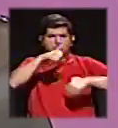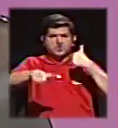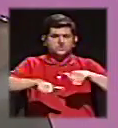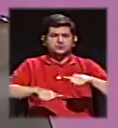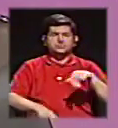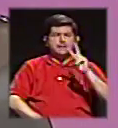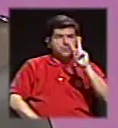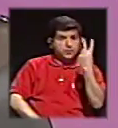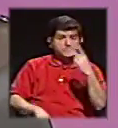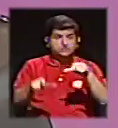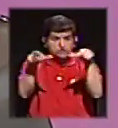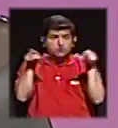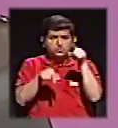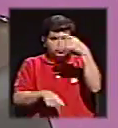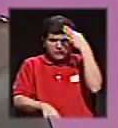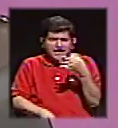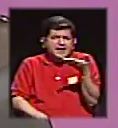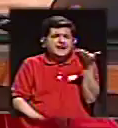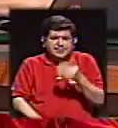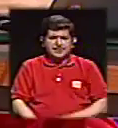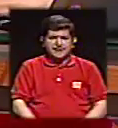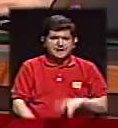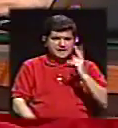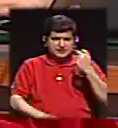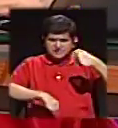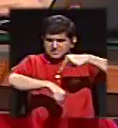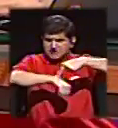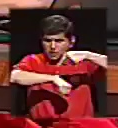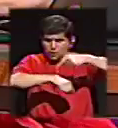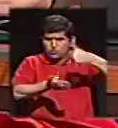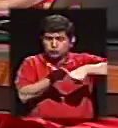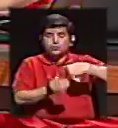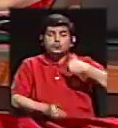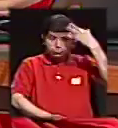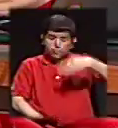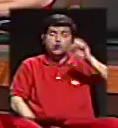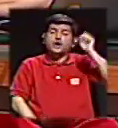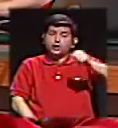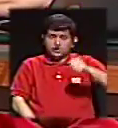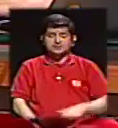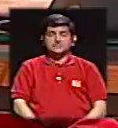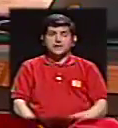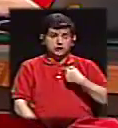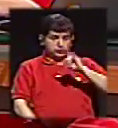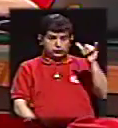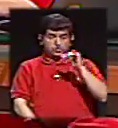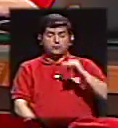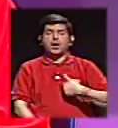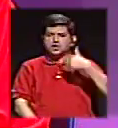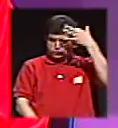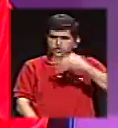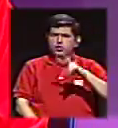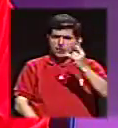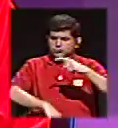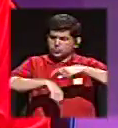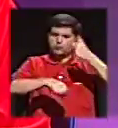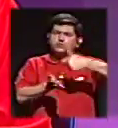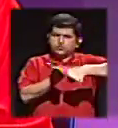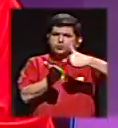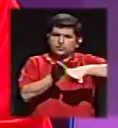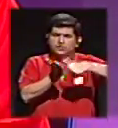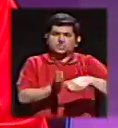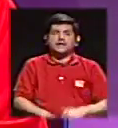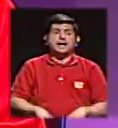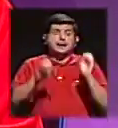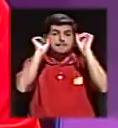en ese segundo lugar. ¿Qué le parece? Sí. ¿Habrá segunda ronda? Yo pienso que sí. Yo también. Yo apuesto por una segunda ronda, y realmente una